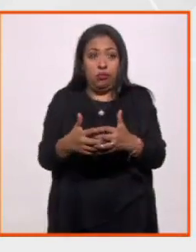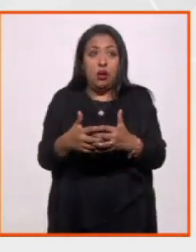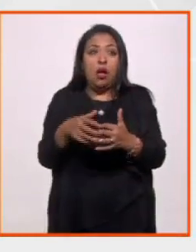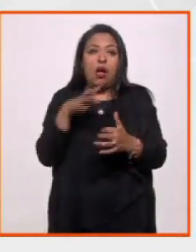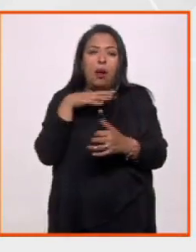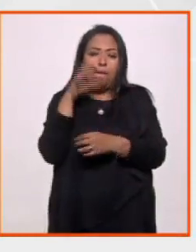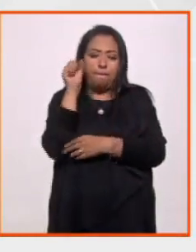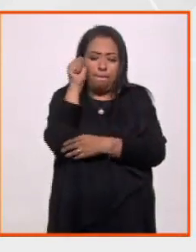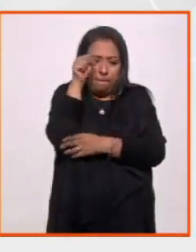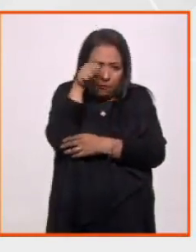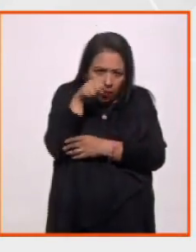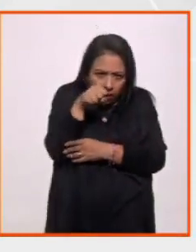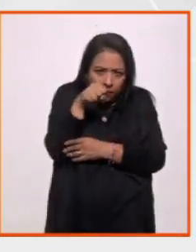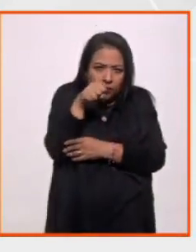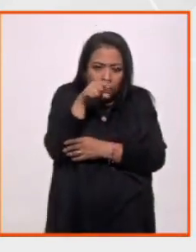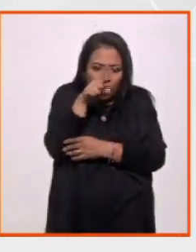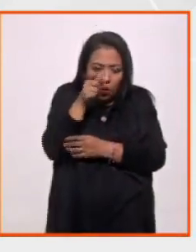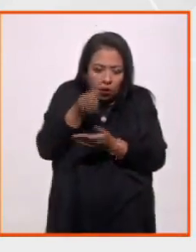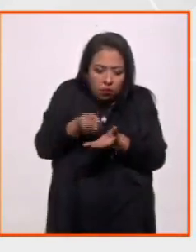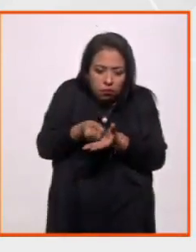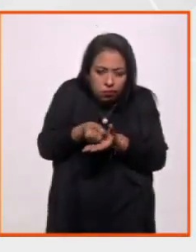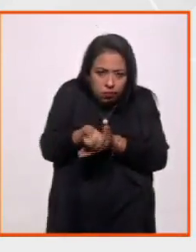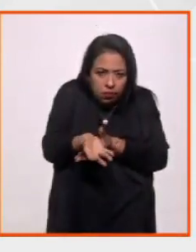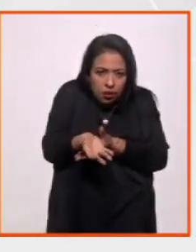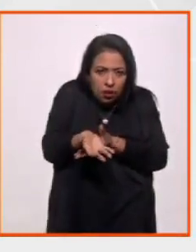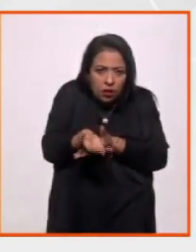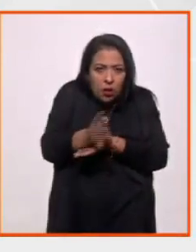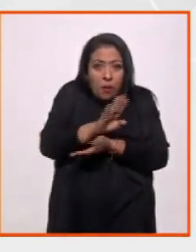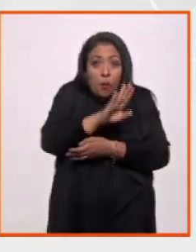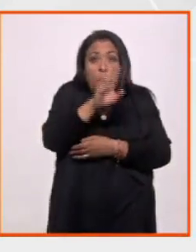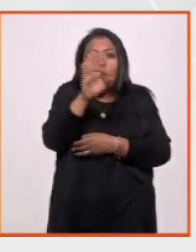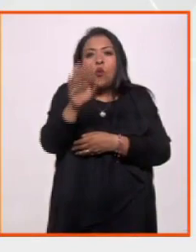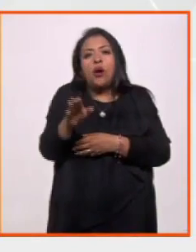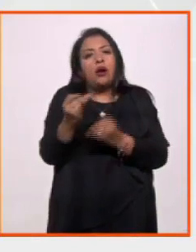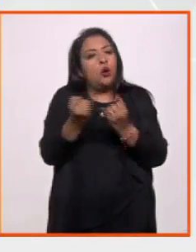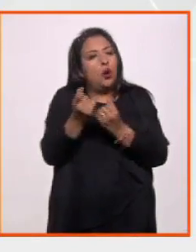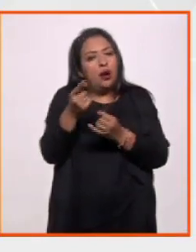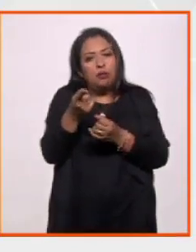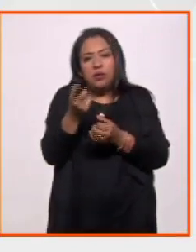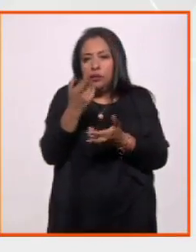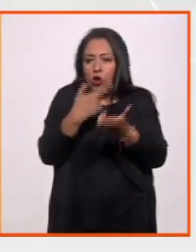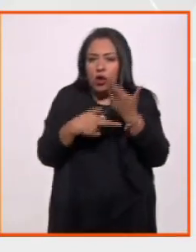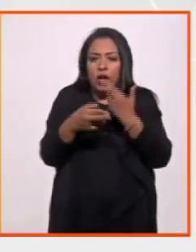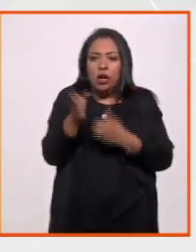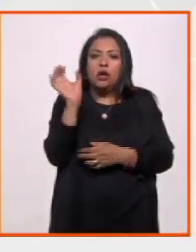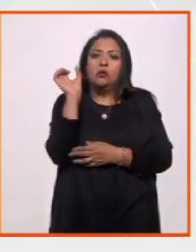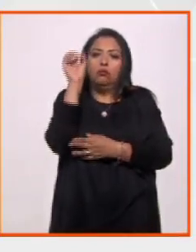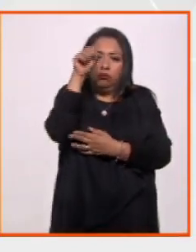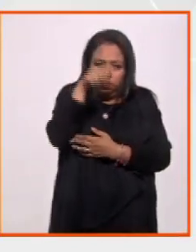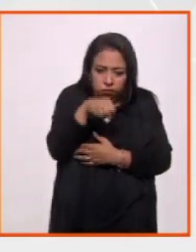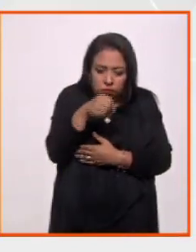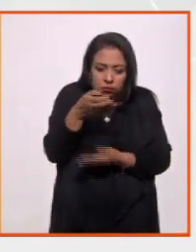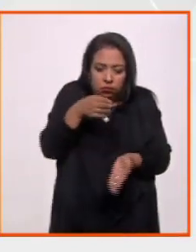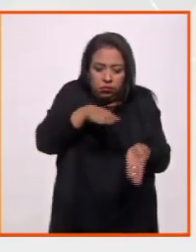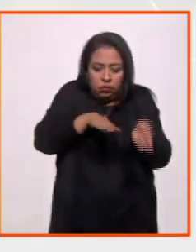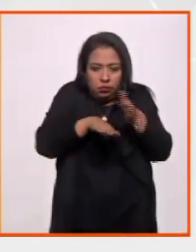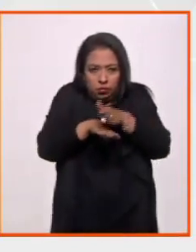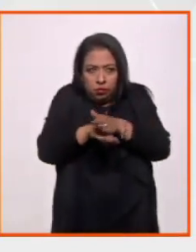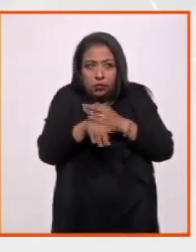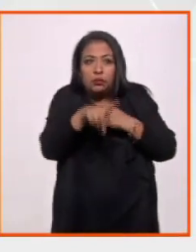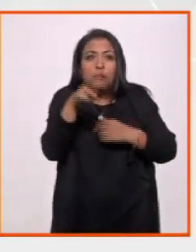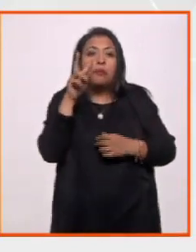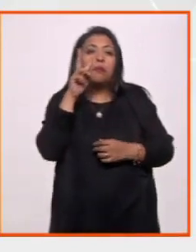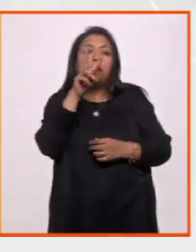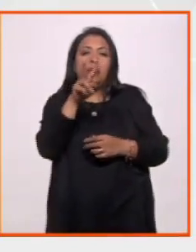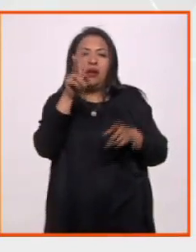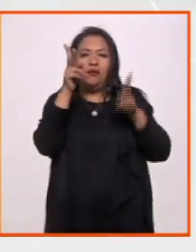tiene esta posición, sale al mundo y cuando mueren, pues tenían que regresar de esta misma manera. Para enriquecer la